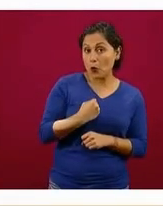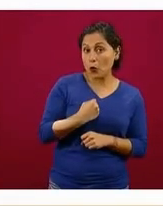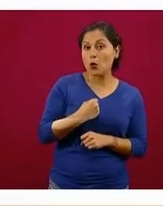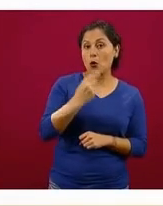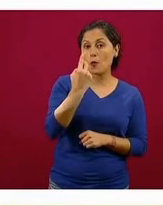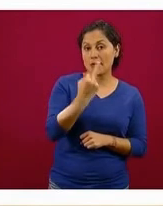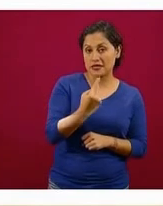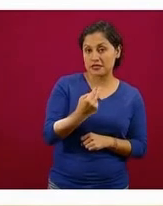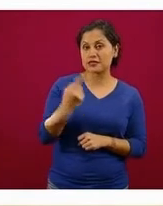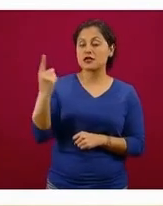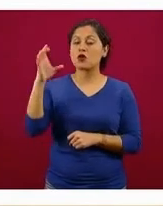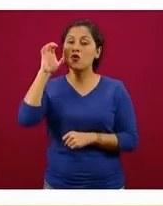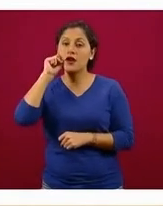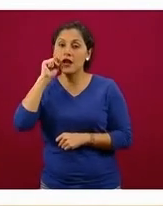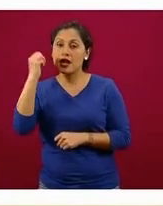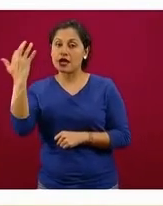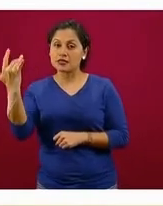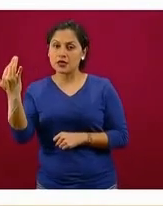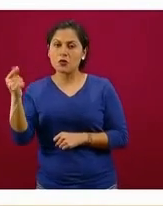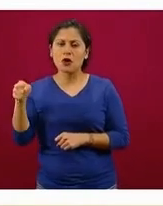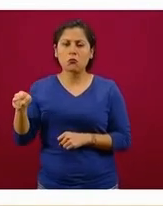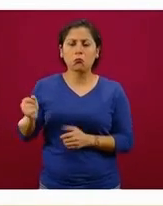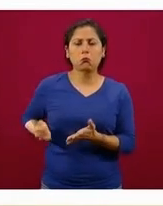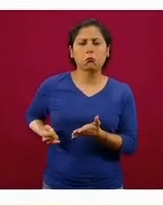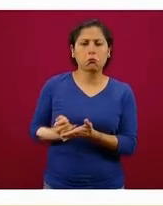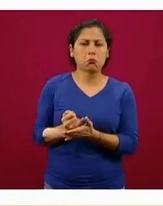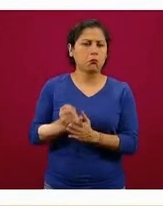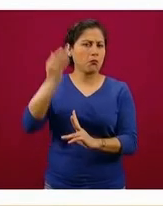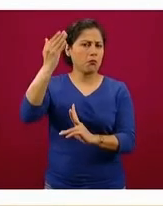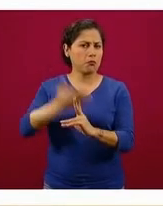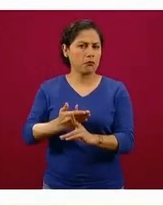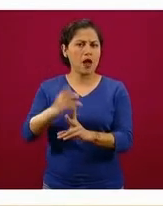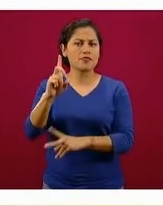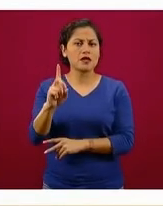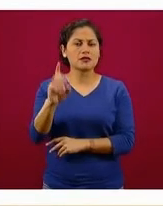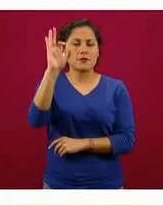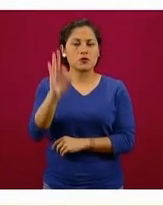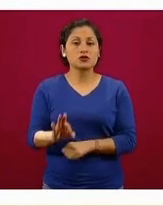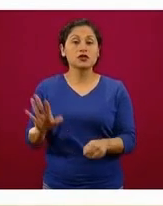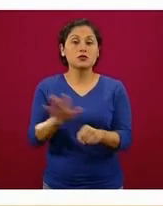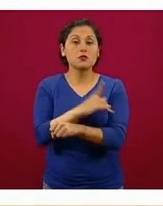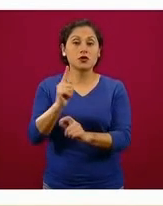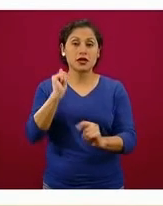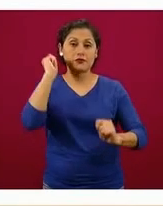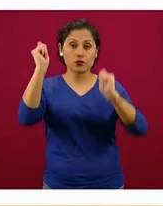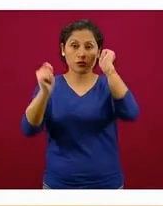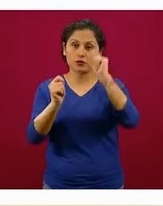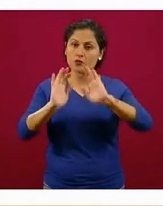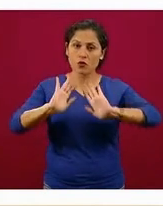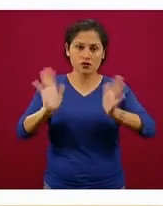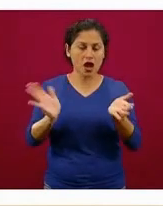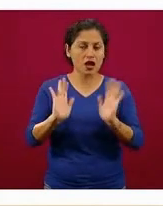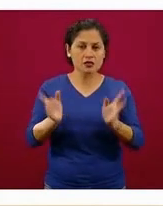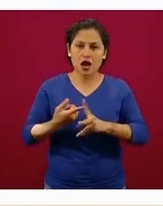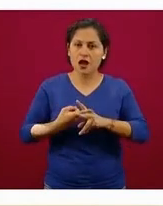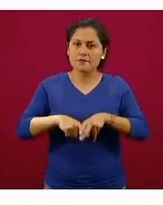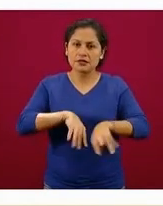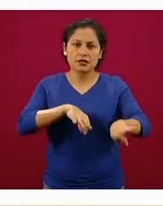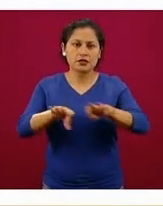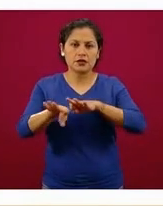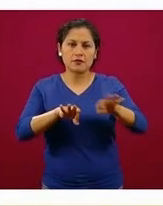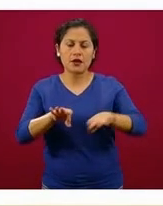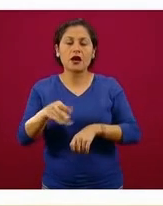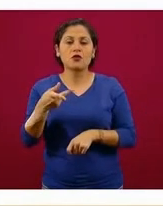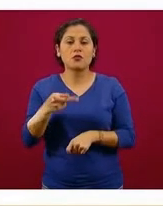un momento dado había una fuerte necesidad de activar la economía turística de Quintana Roo, pero tuvo una